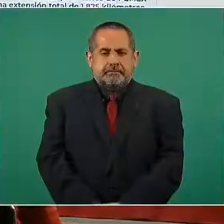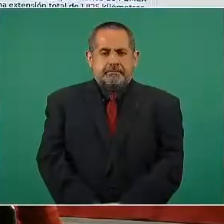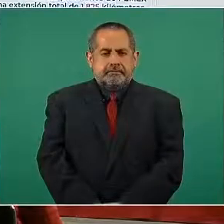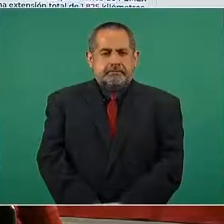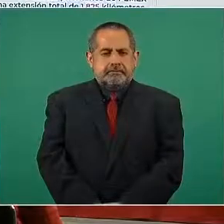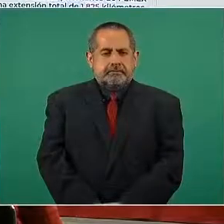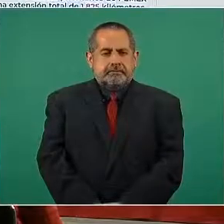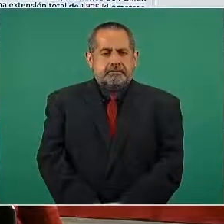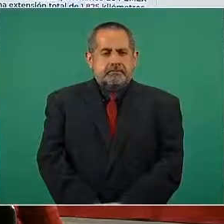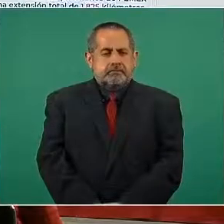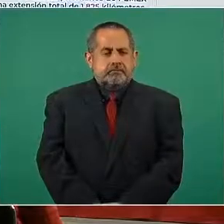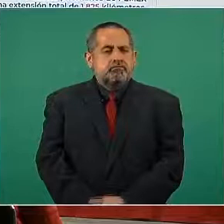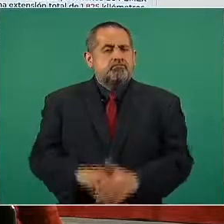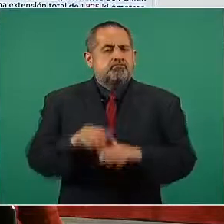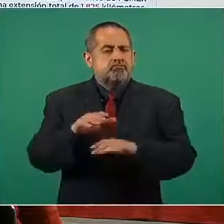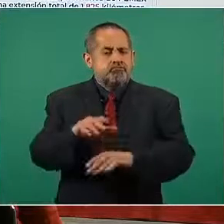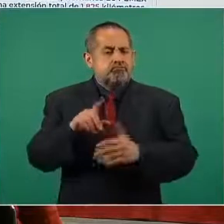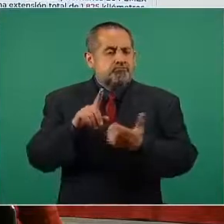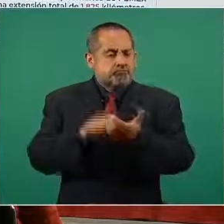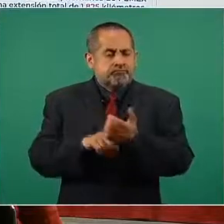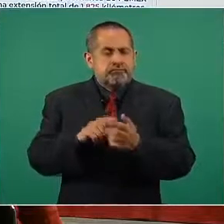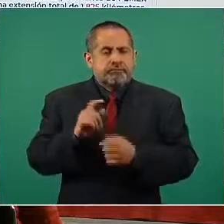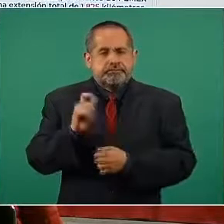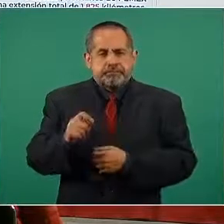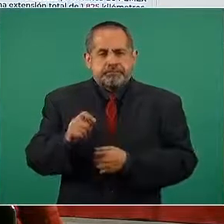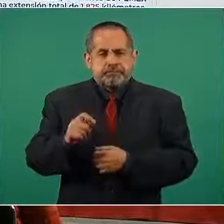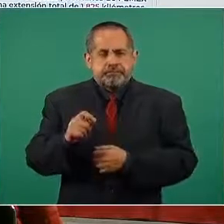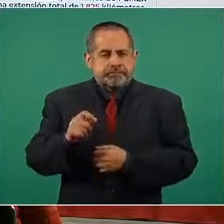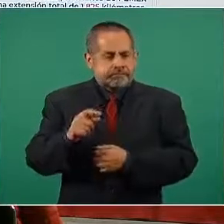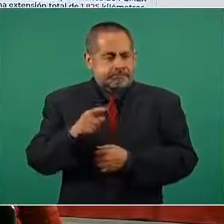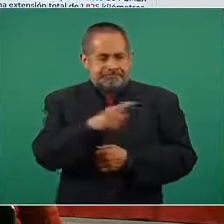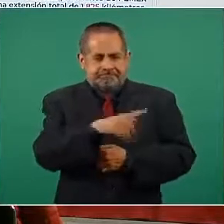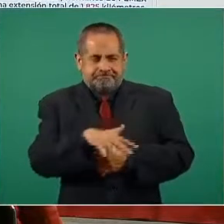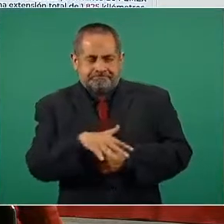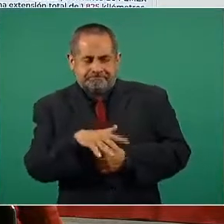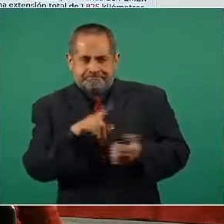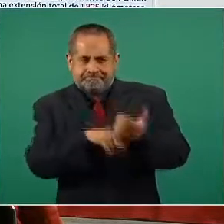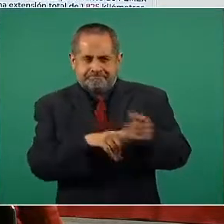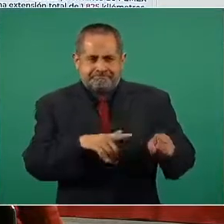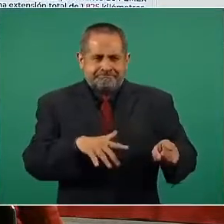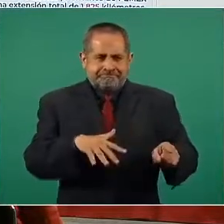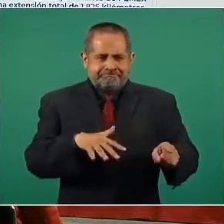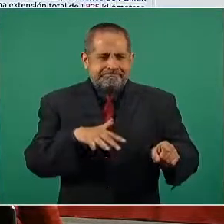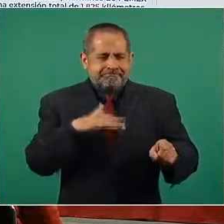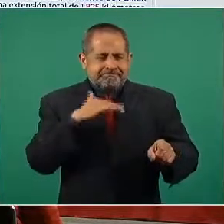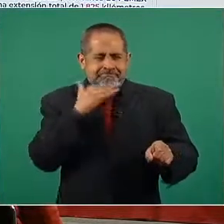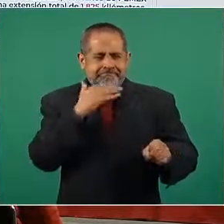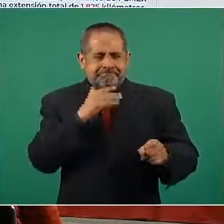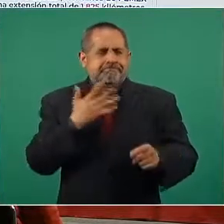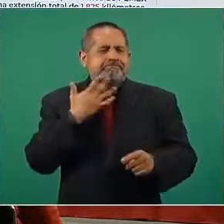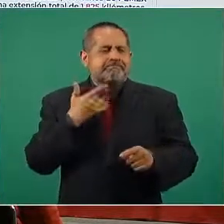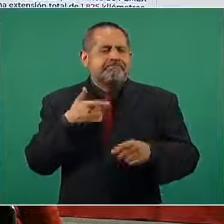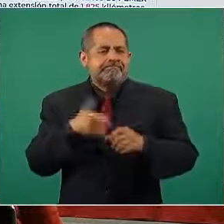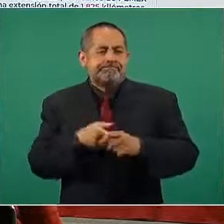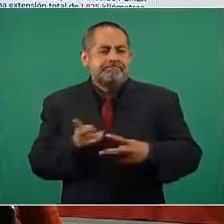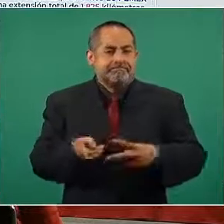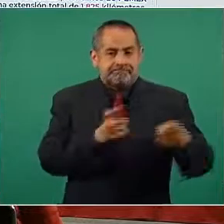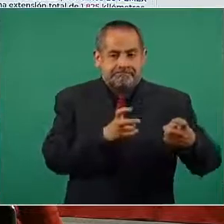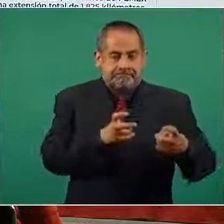En cuanto al combate al mercado ilícito de hidrocarburos, en este